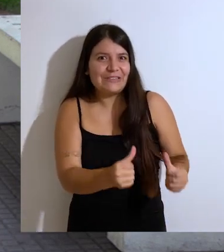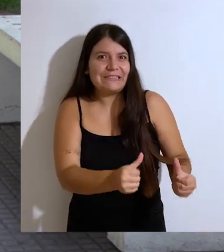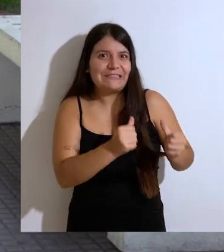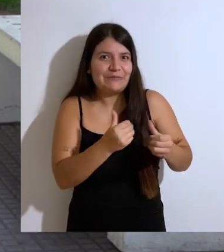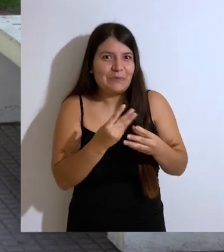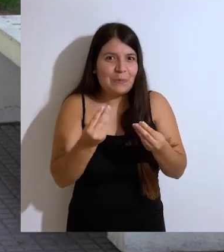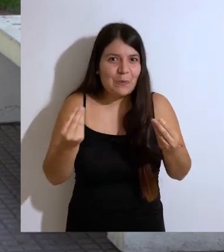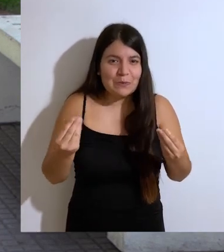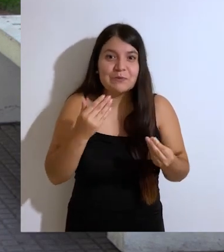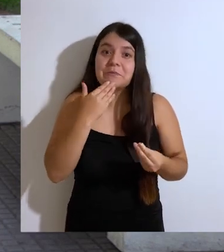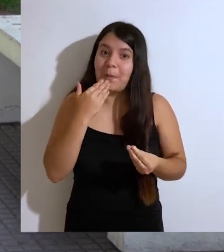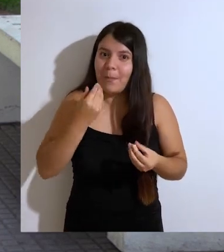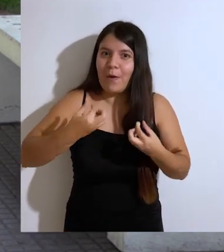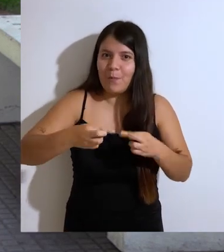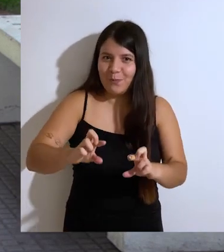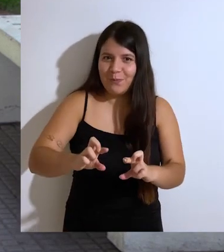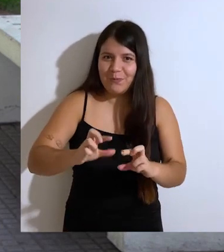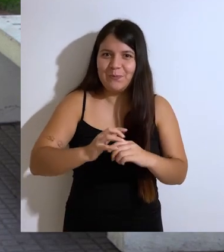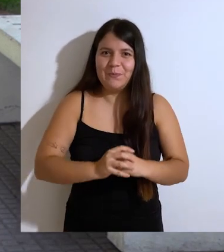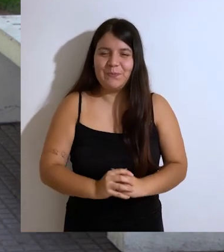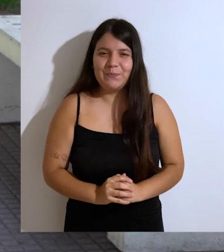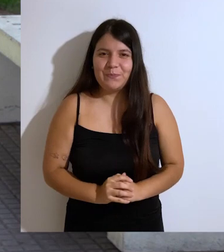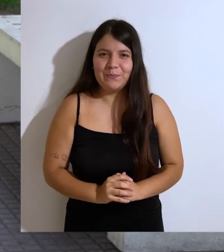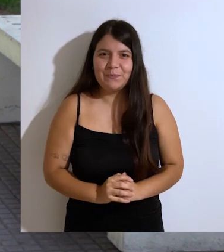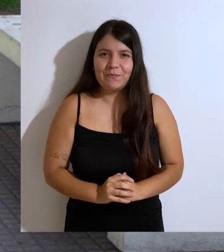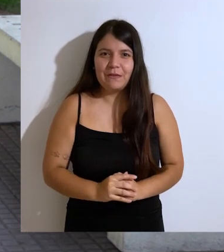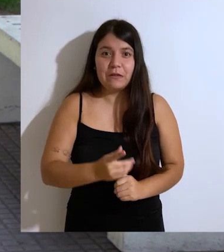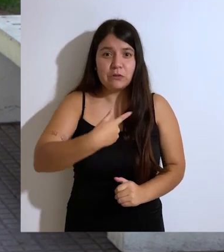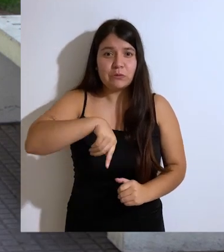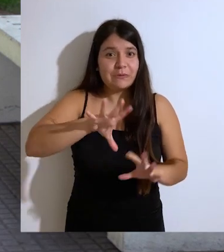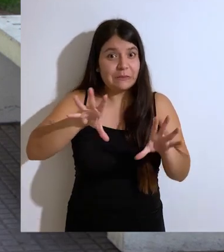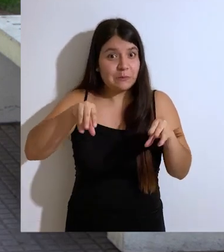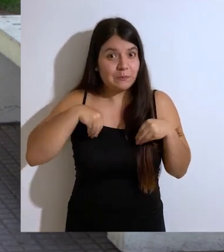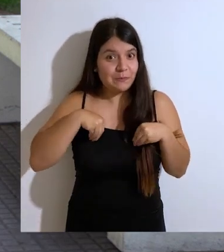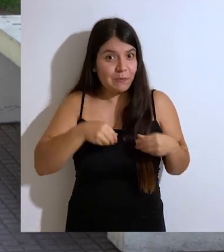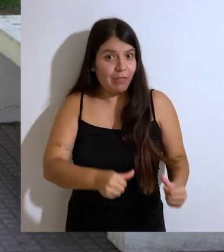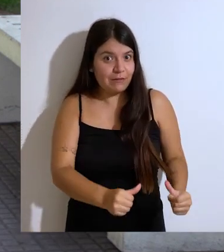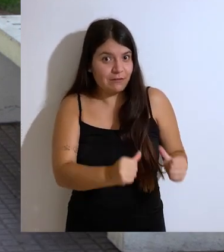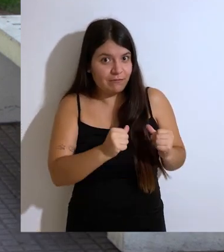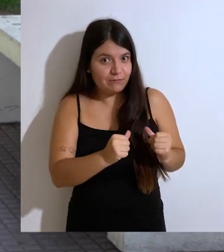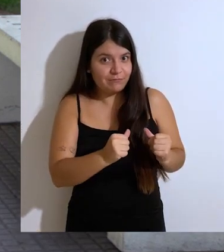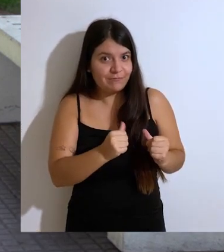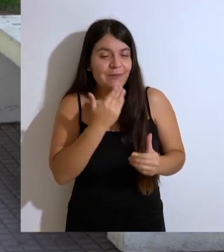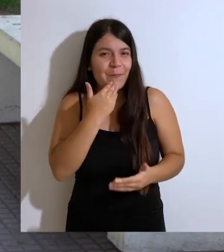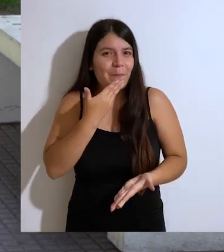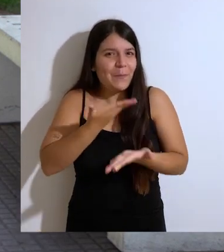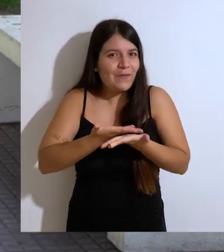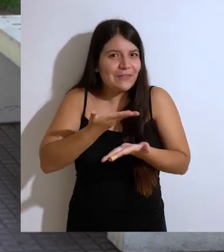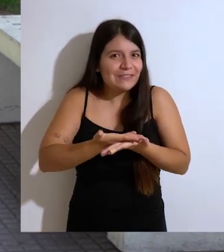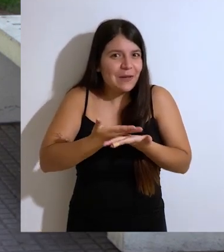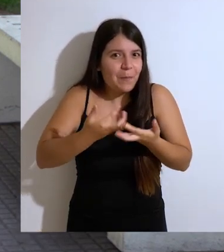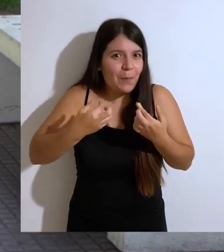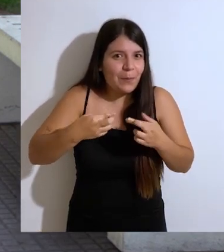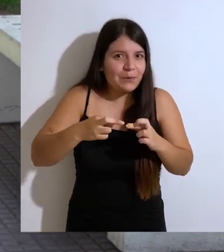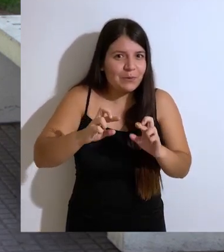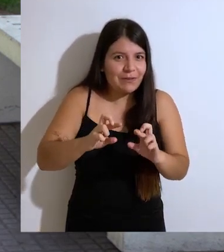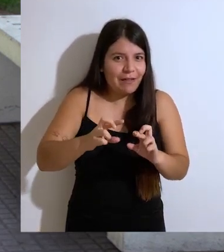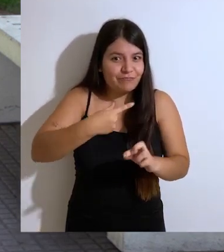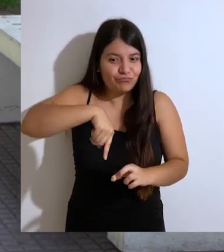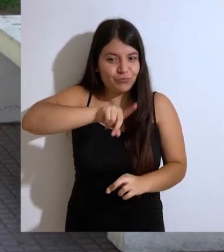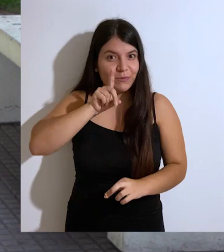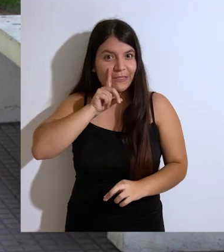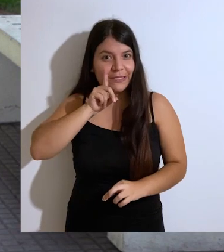desafíos, un año lleno de oportunidades. Si asumimos los desafíos y aprovechamos las